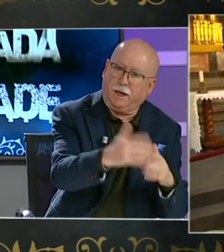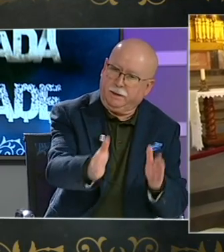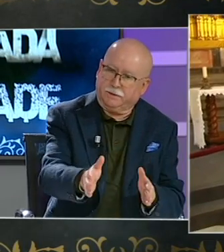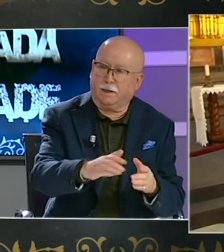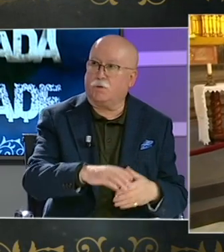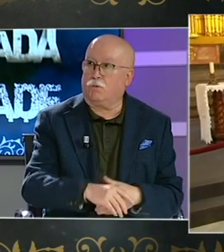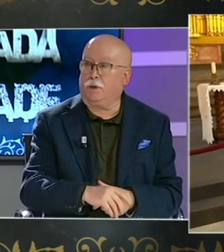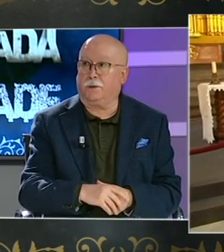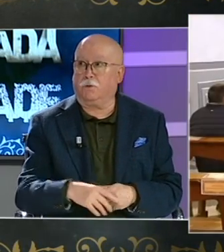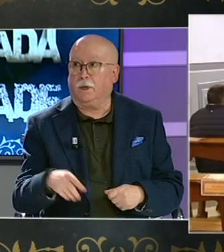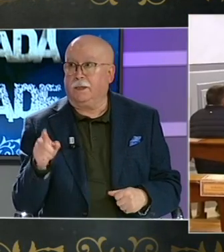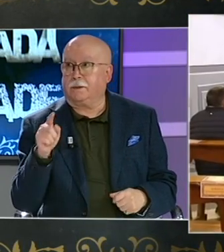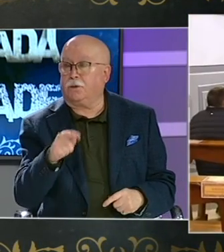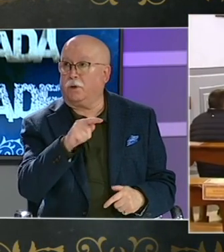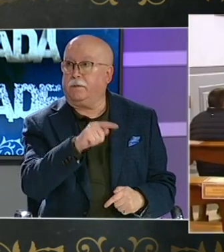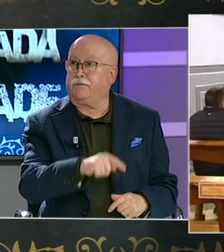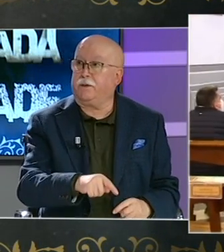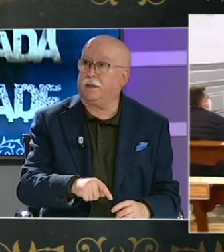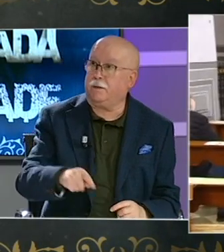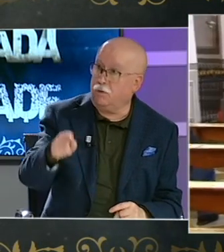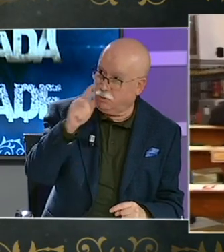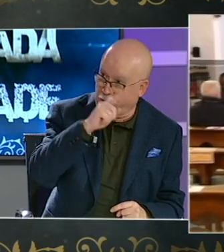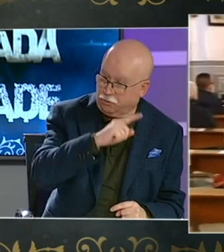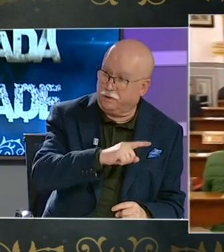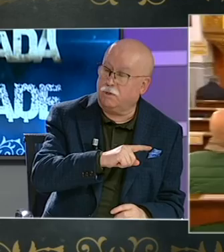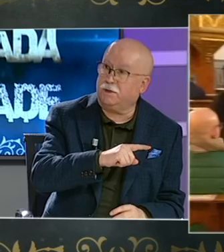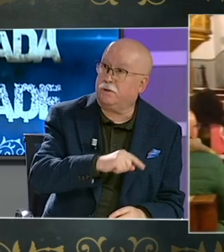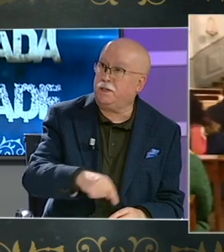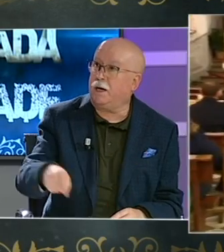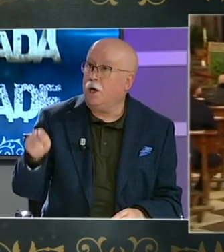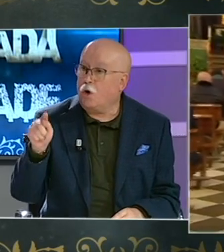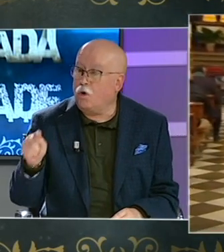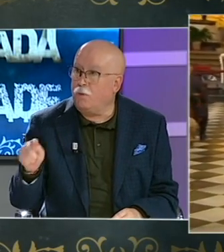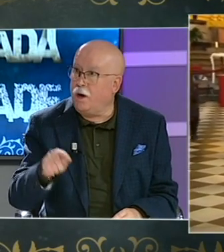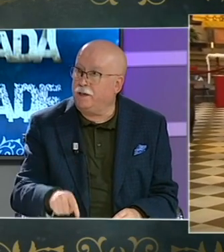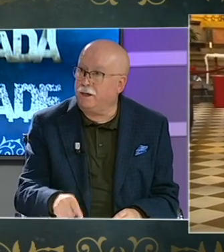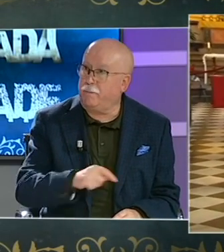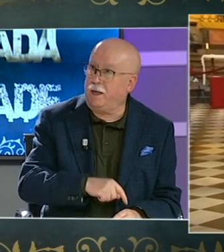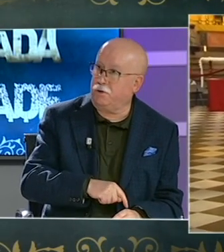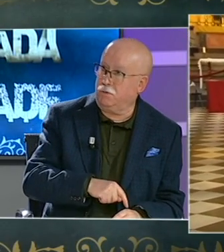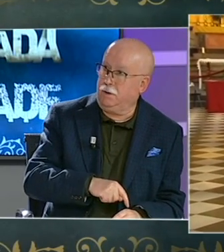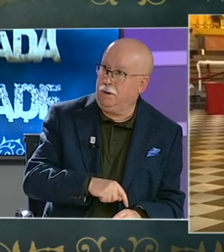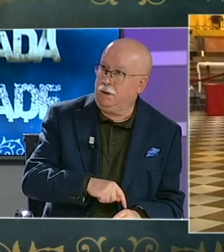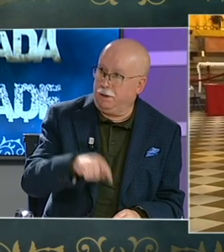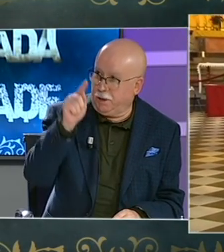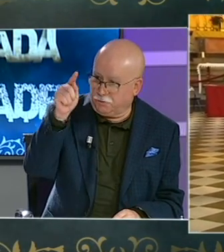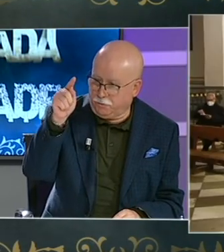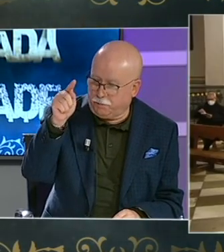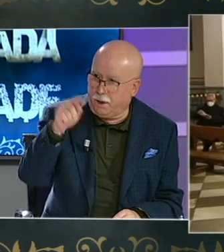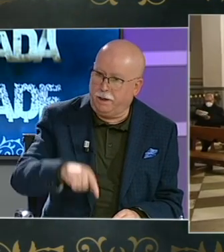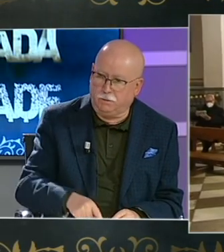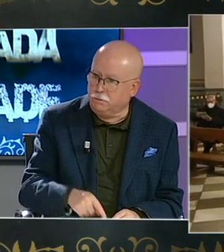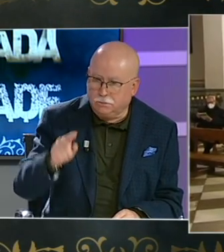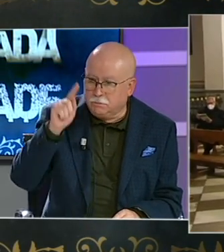a los dos días salíamos comunicándolo tanto a nivel federativo con el consejo allí en Sevilla como a nivel de palacio allí el